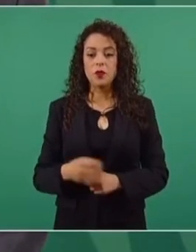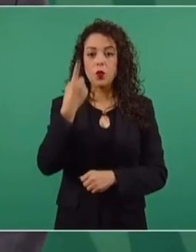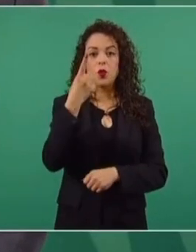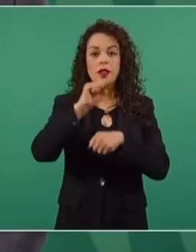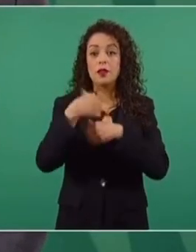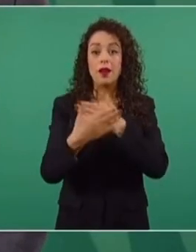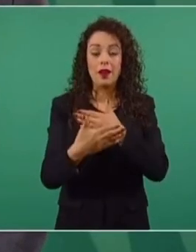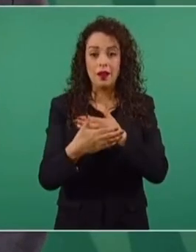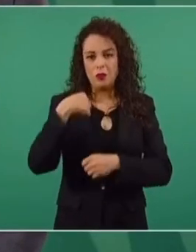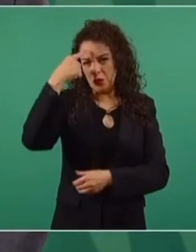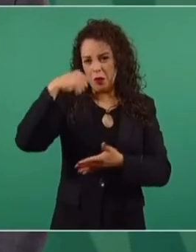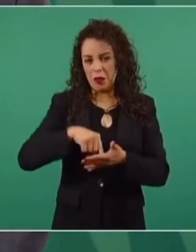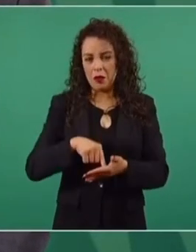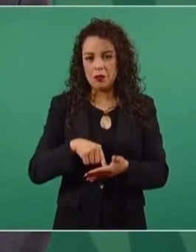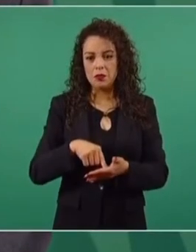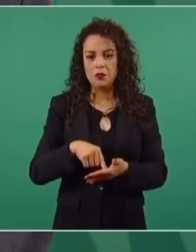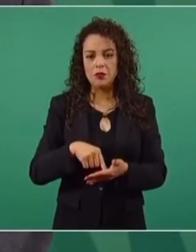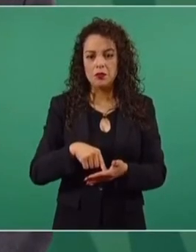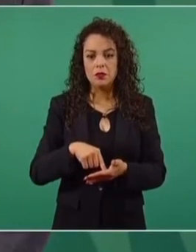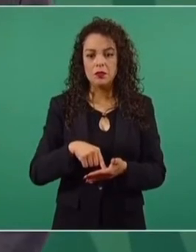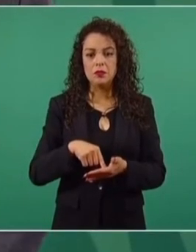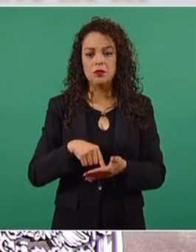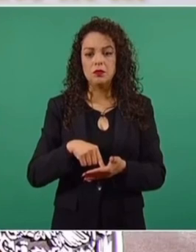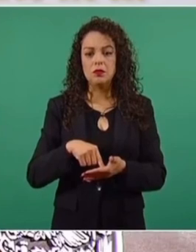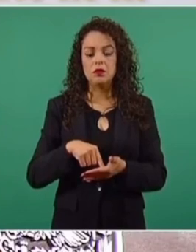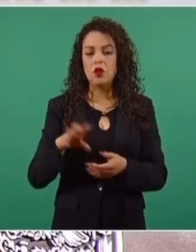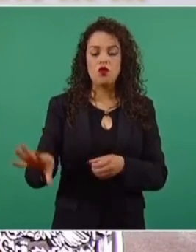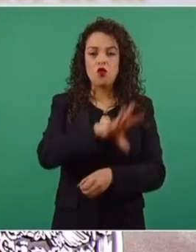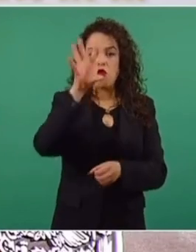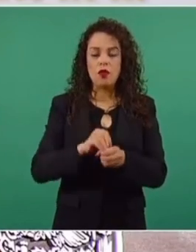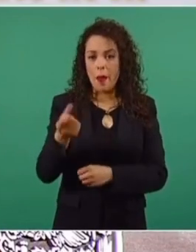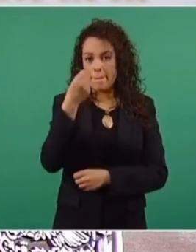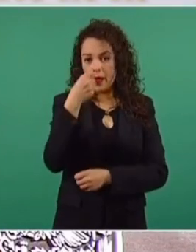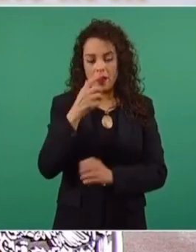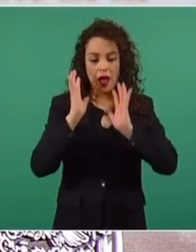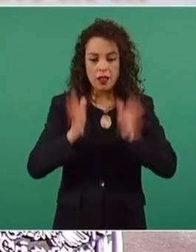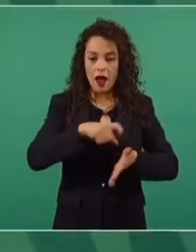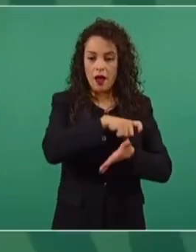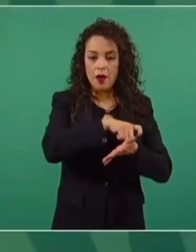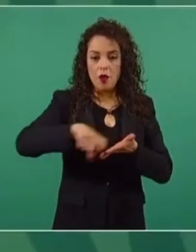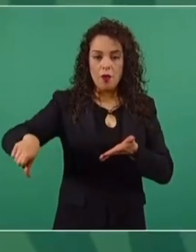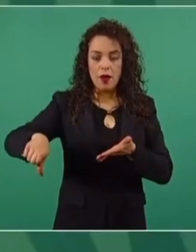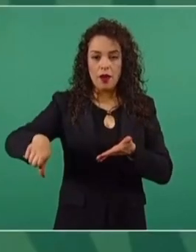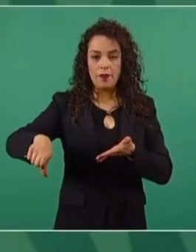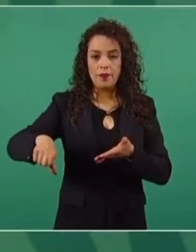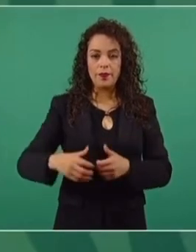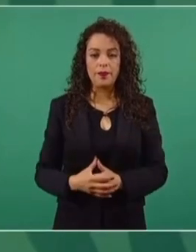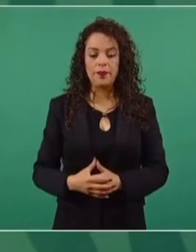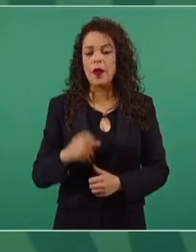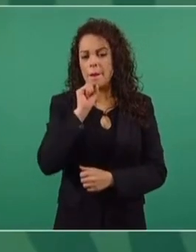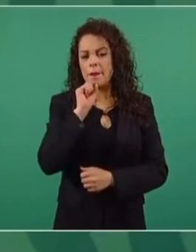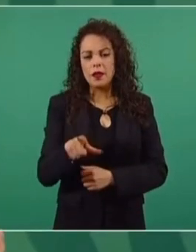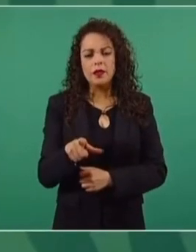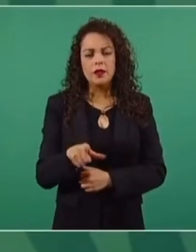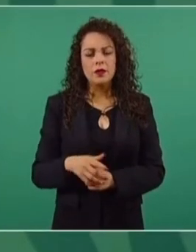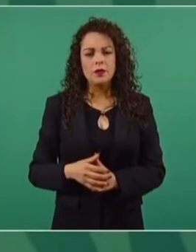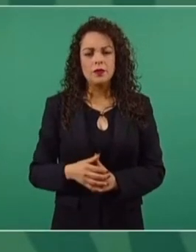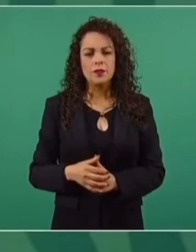ya tenemos compradas todas las medicinas y también